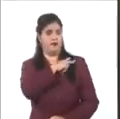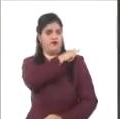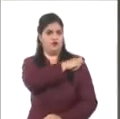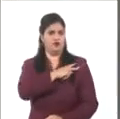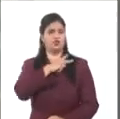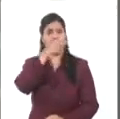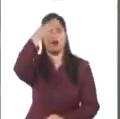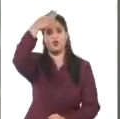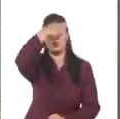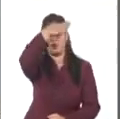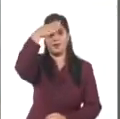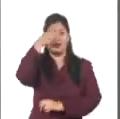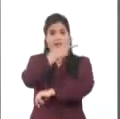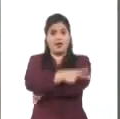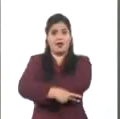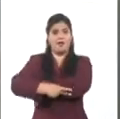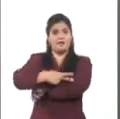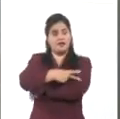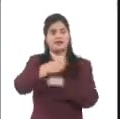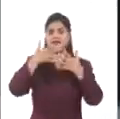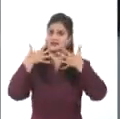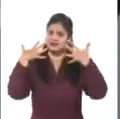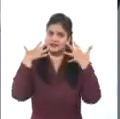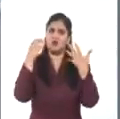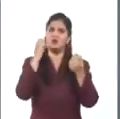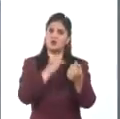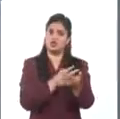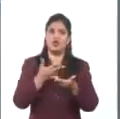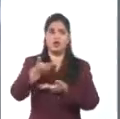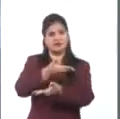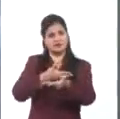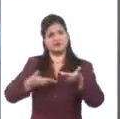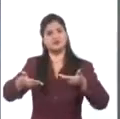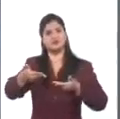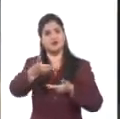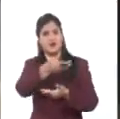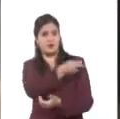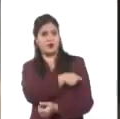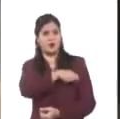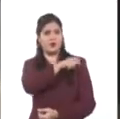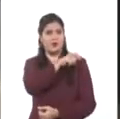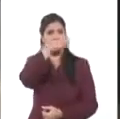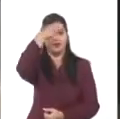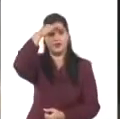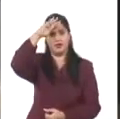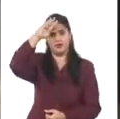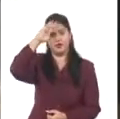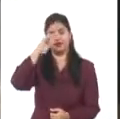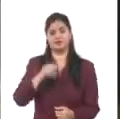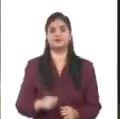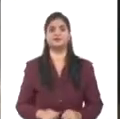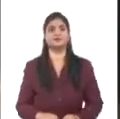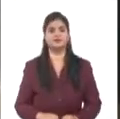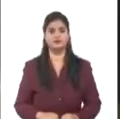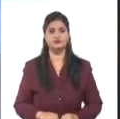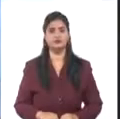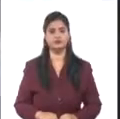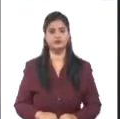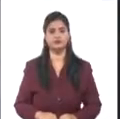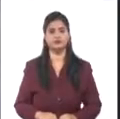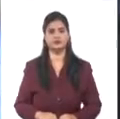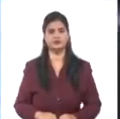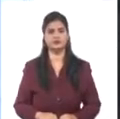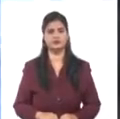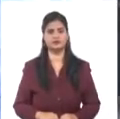visiblemente emocionado, tuvo palabras de elogio por esa institución que él considera necesaria para las nuevas generaciones.